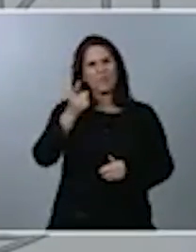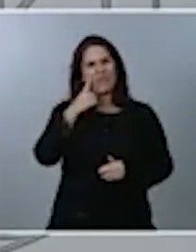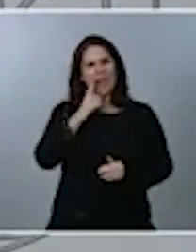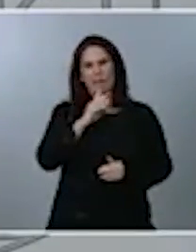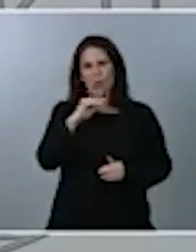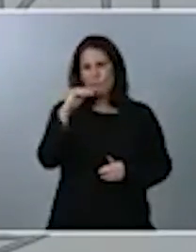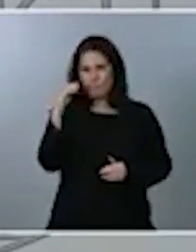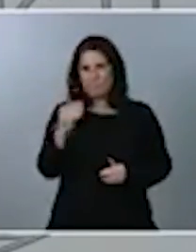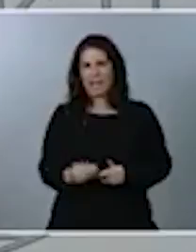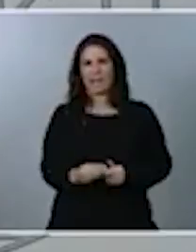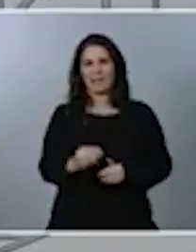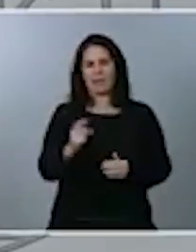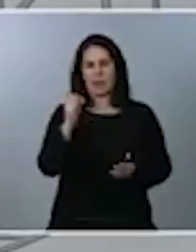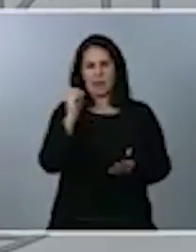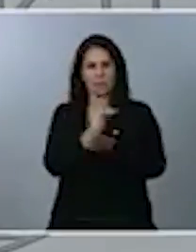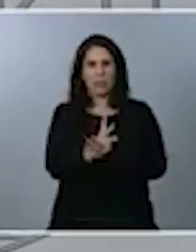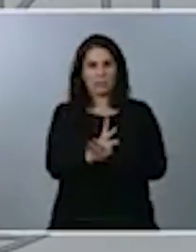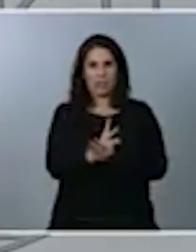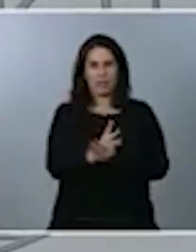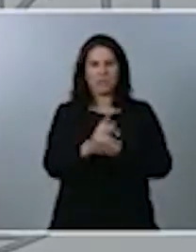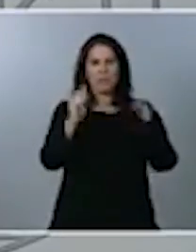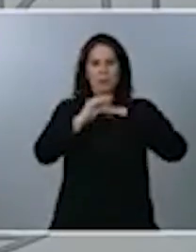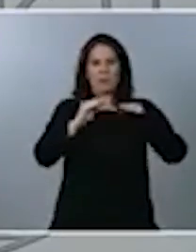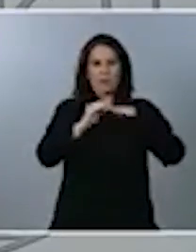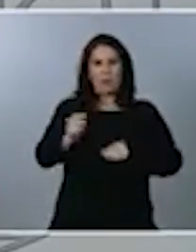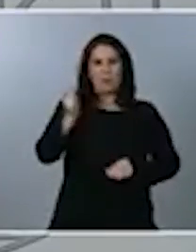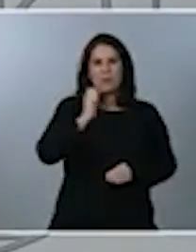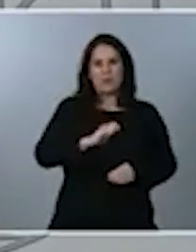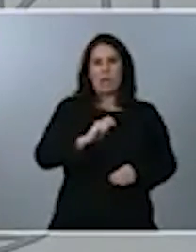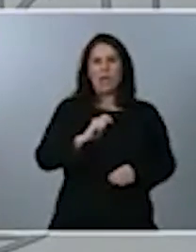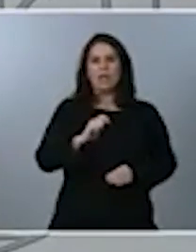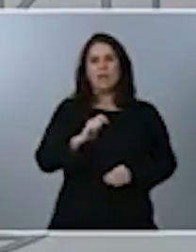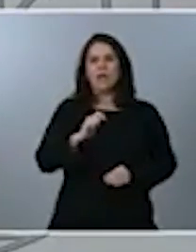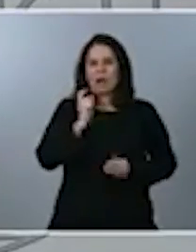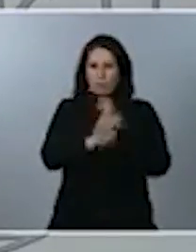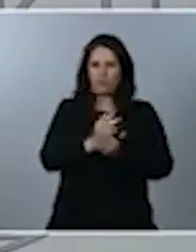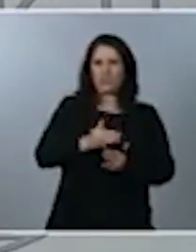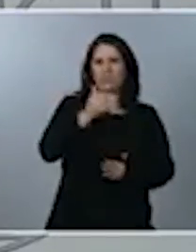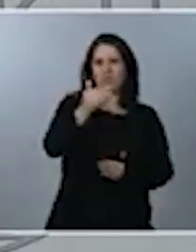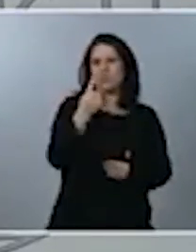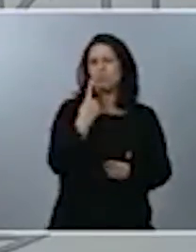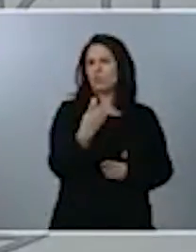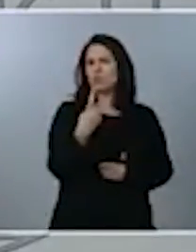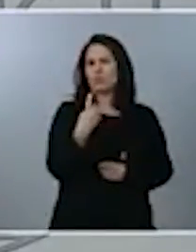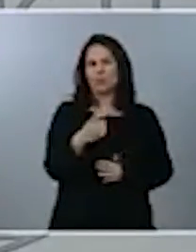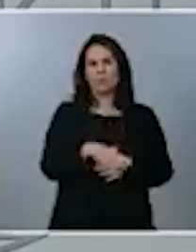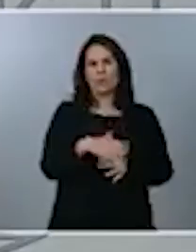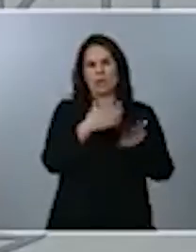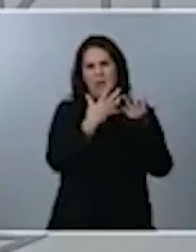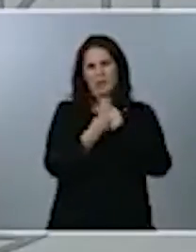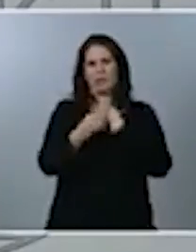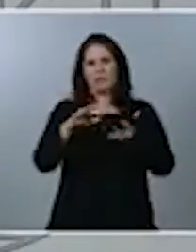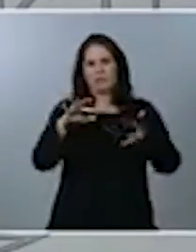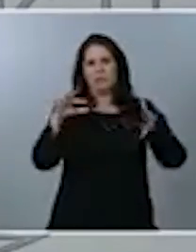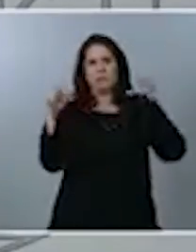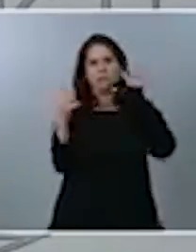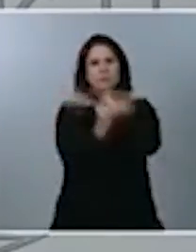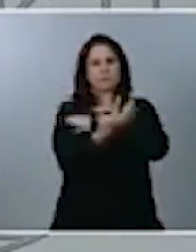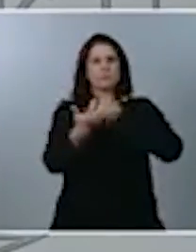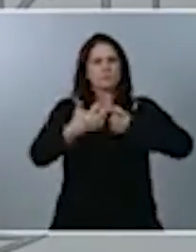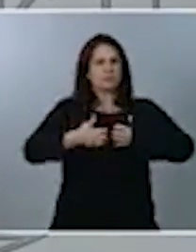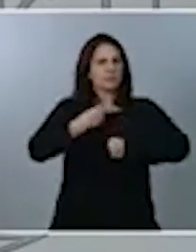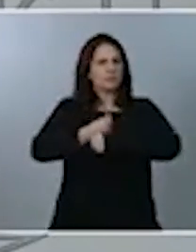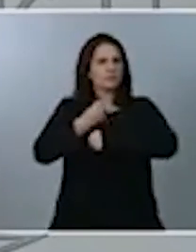profesional es una apuesta de futuro imprescindible para acompañar a esa transformación del tejido productivo y también